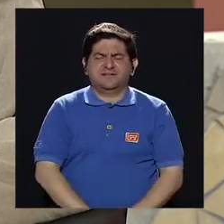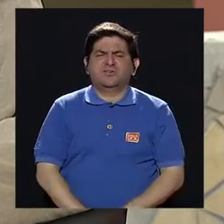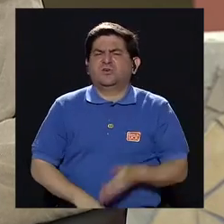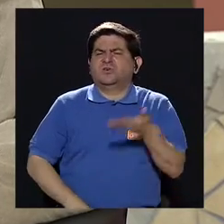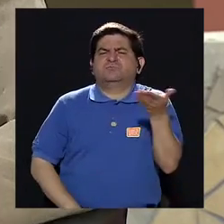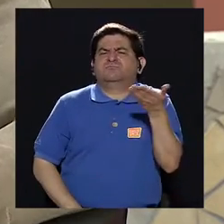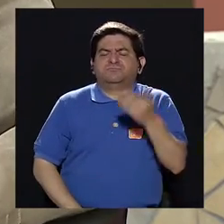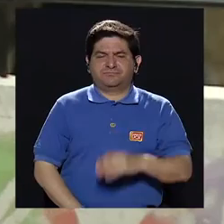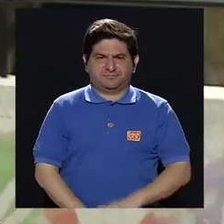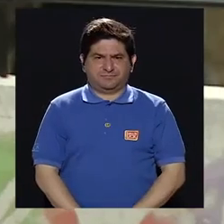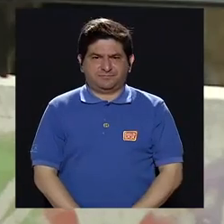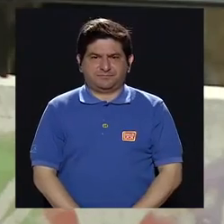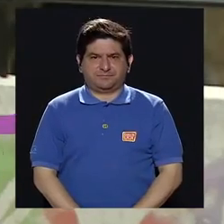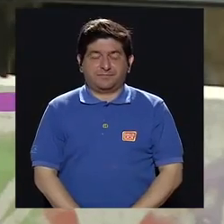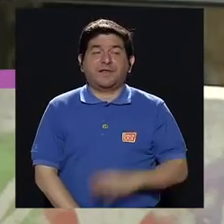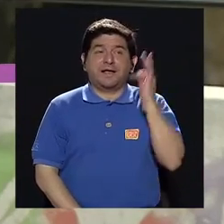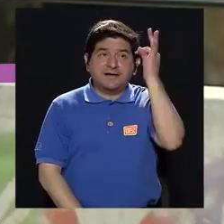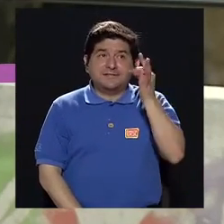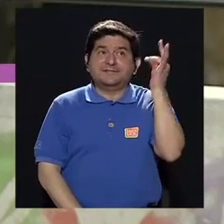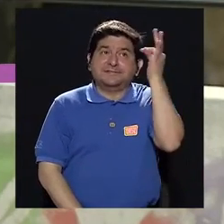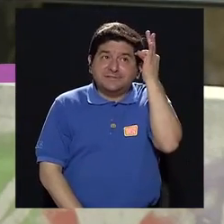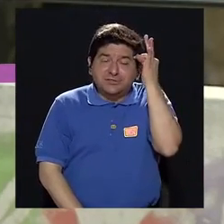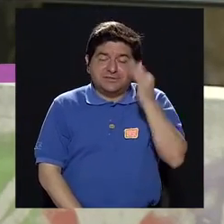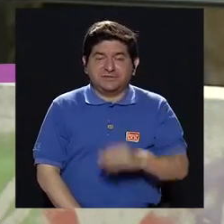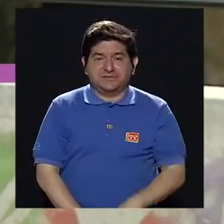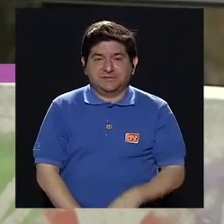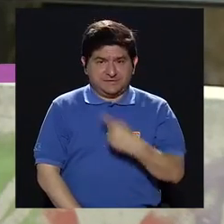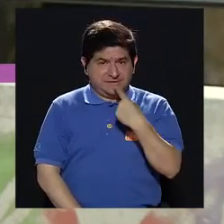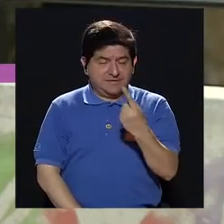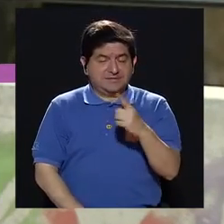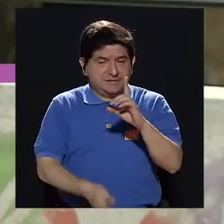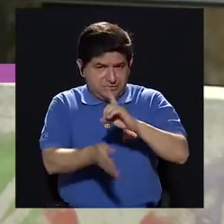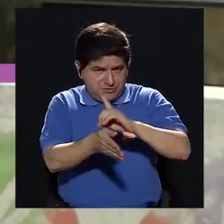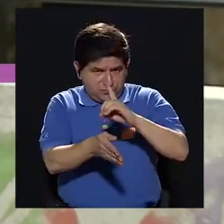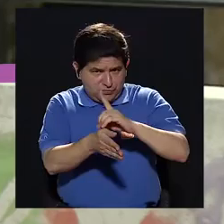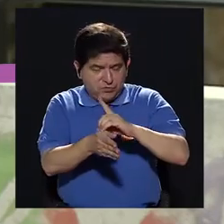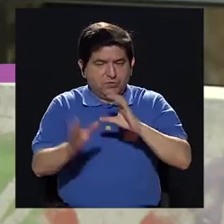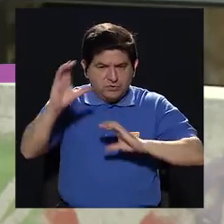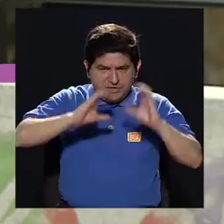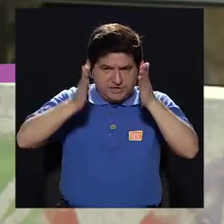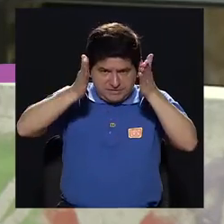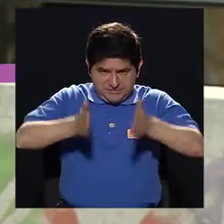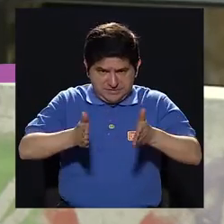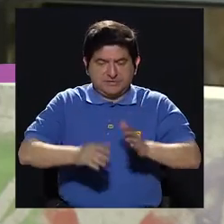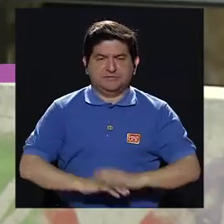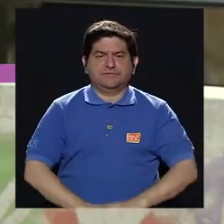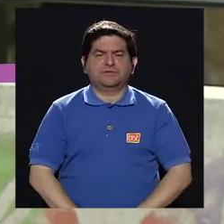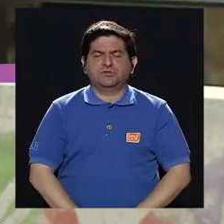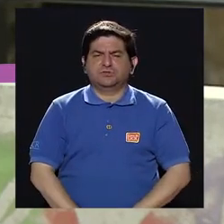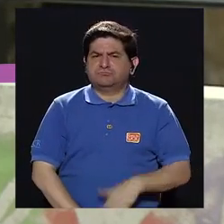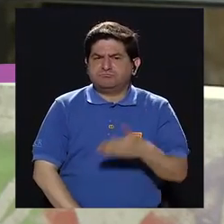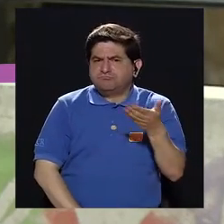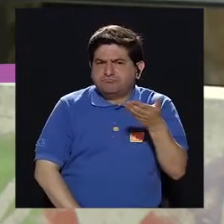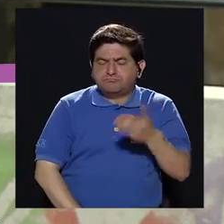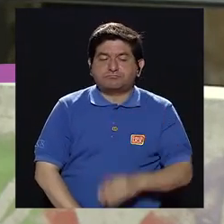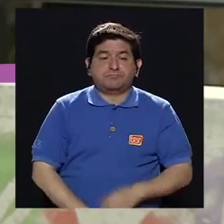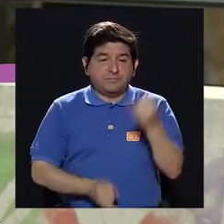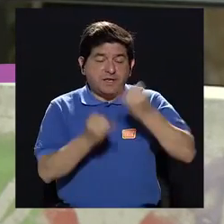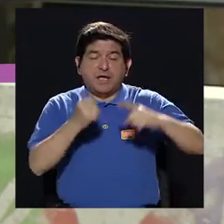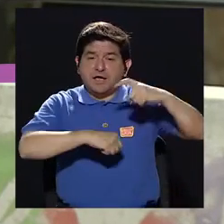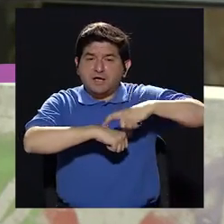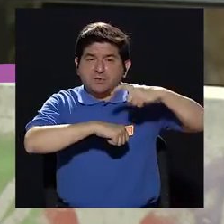ambiente. Sí, bueno, hay una teoría en la que los médicos y los científicos han dicho de que